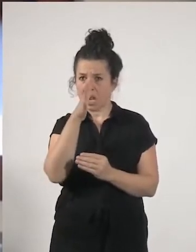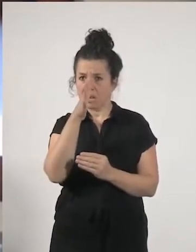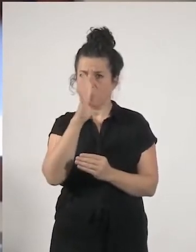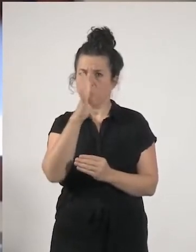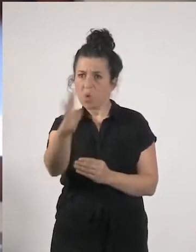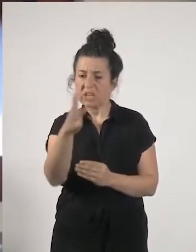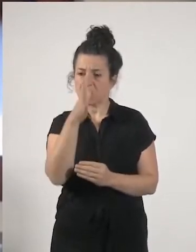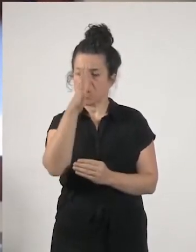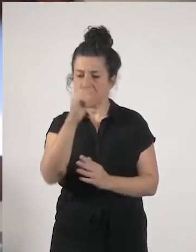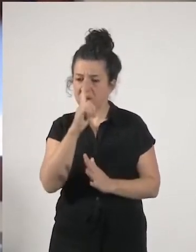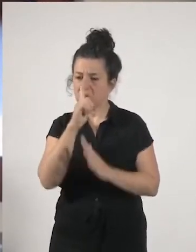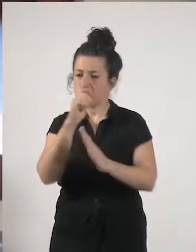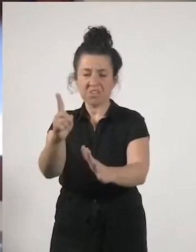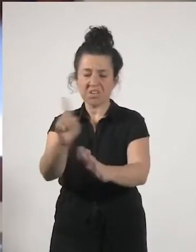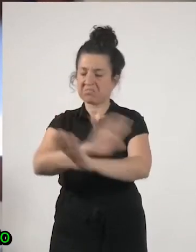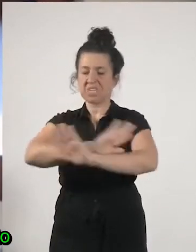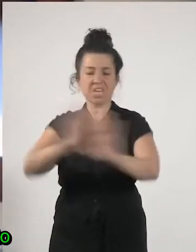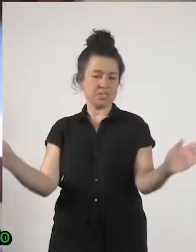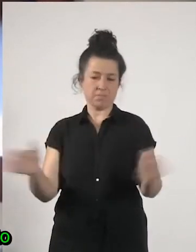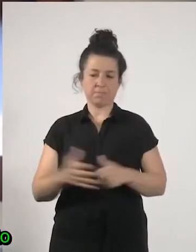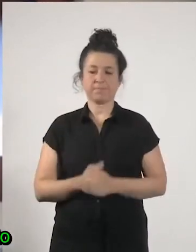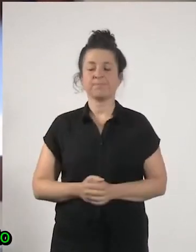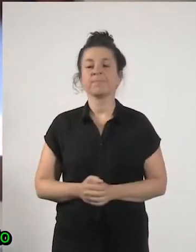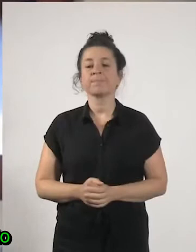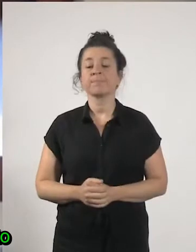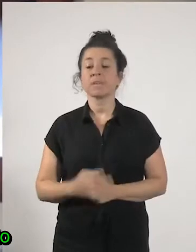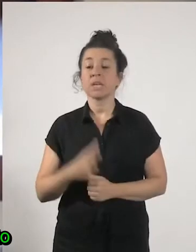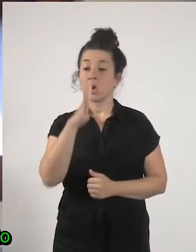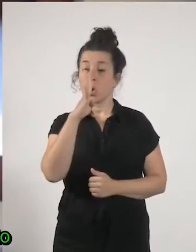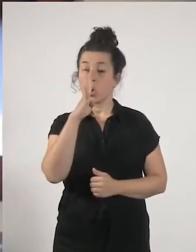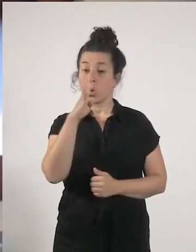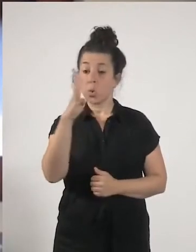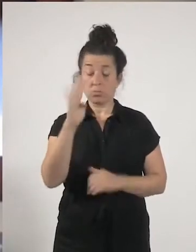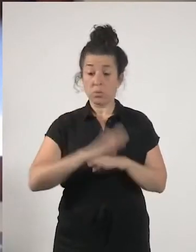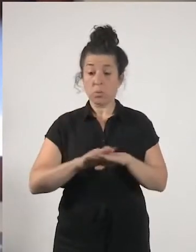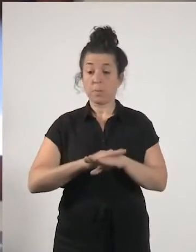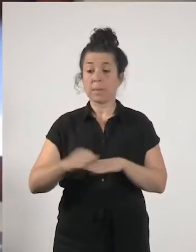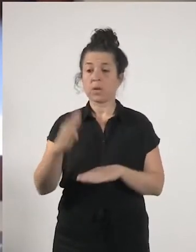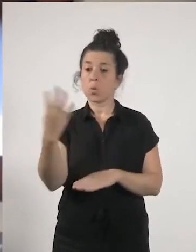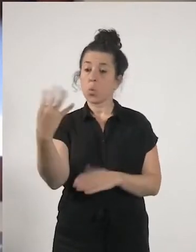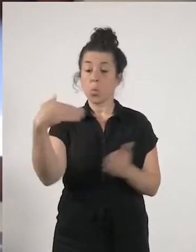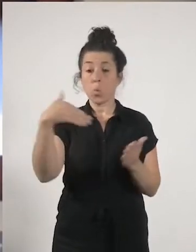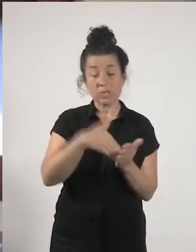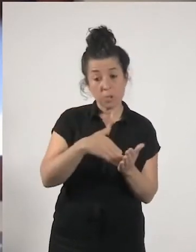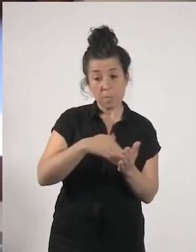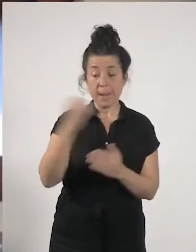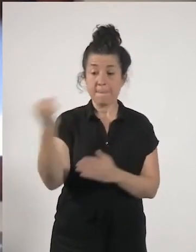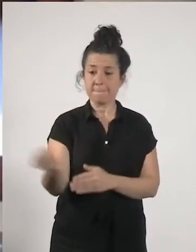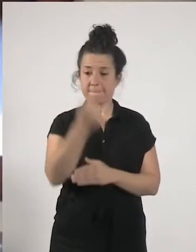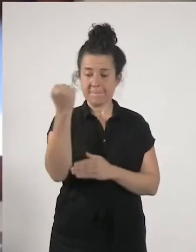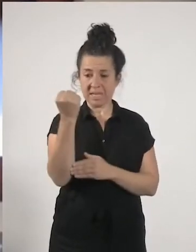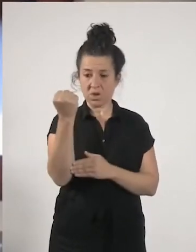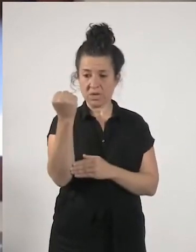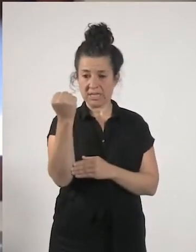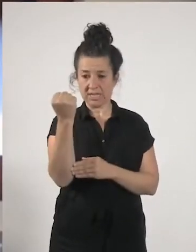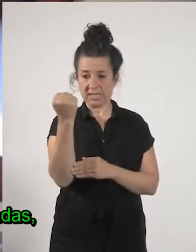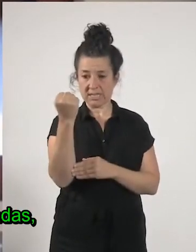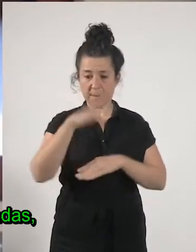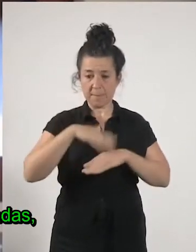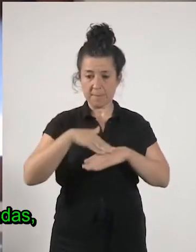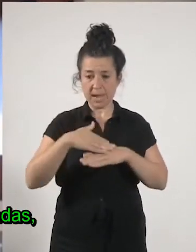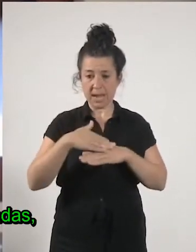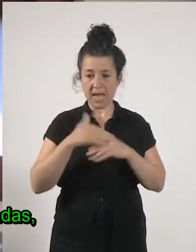esto lo hacemos todo estos cuatro mil millones de atención de incremento de atención a la dependencia y de educación infantil